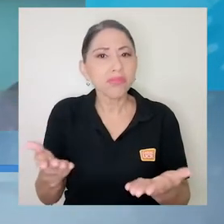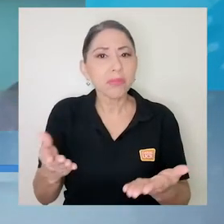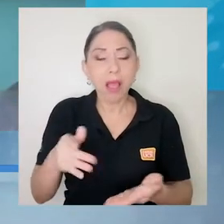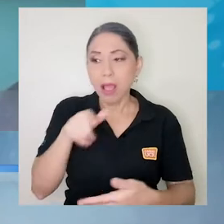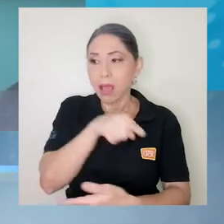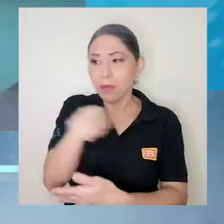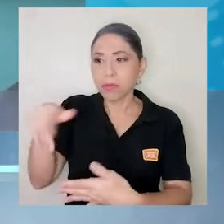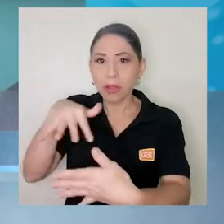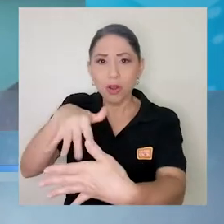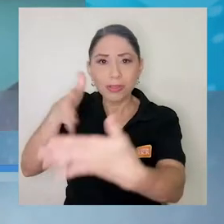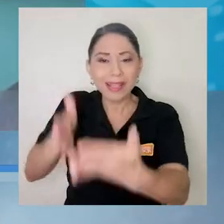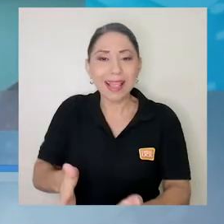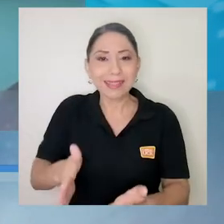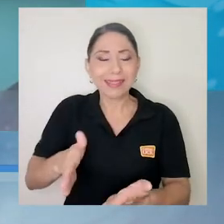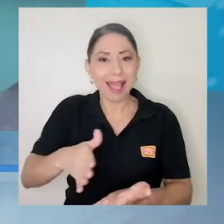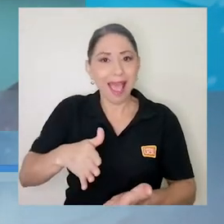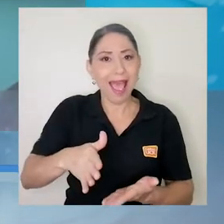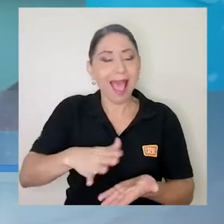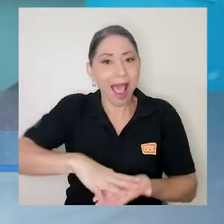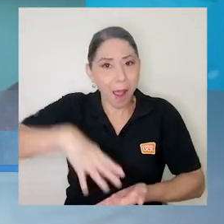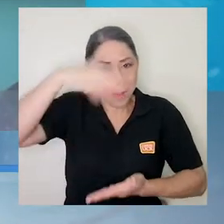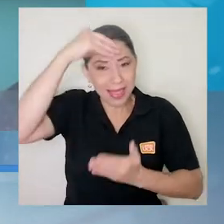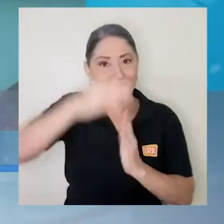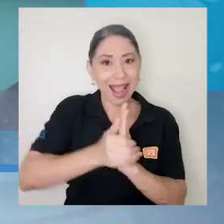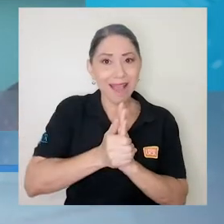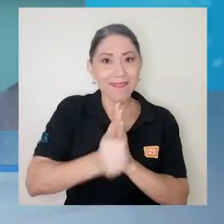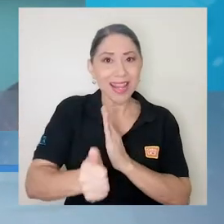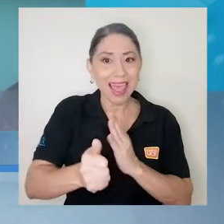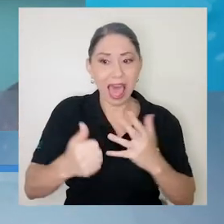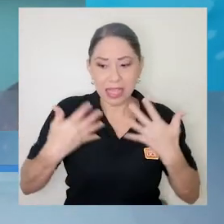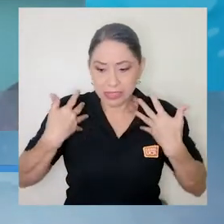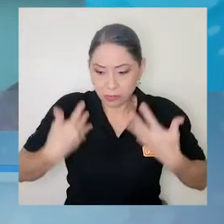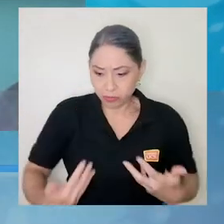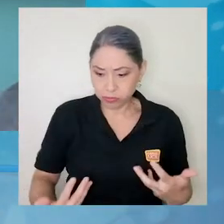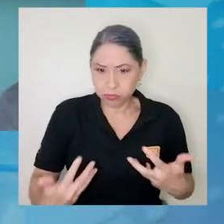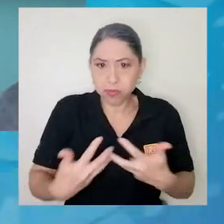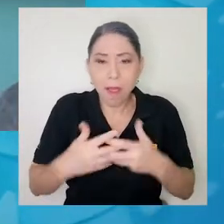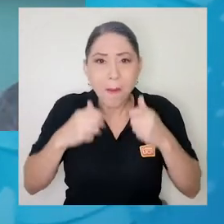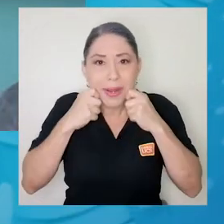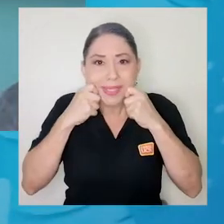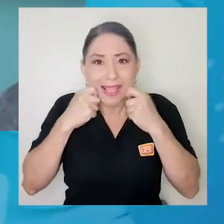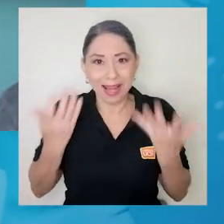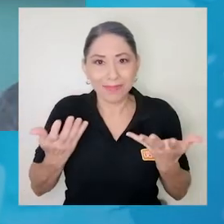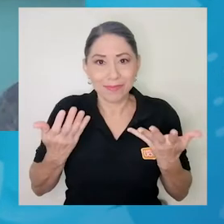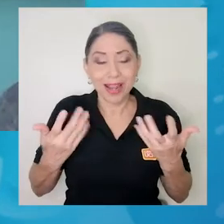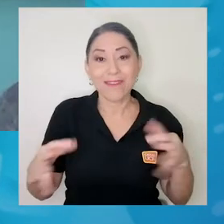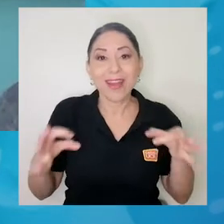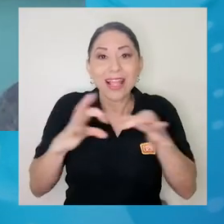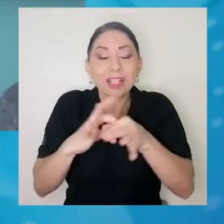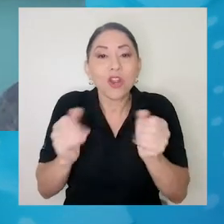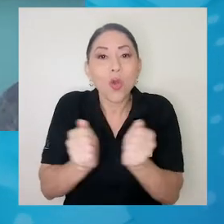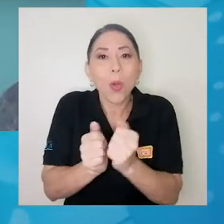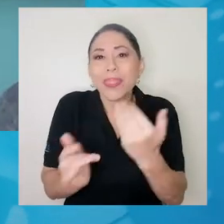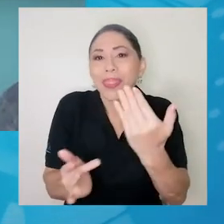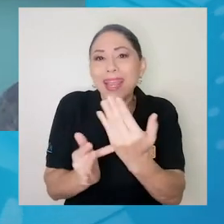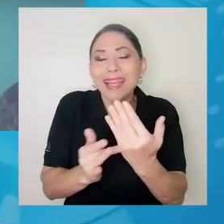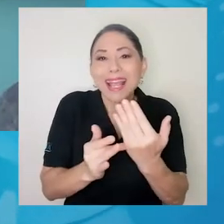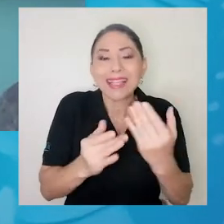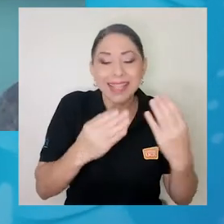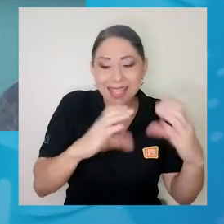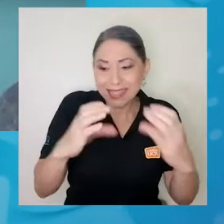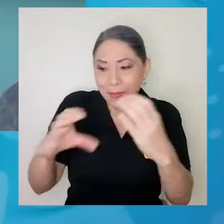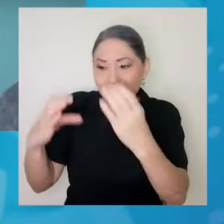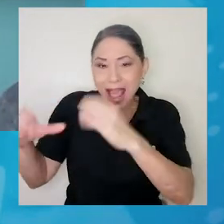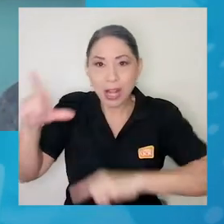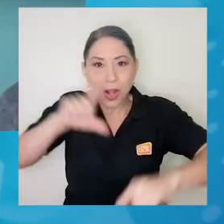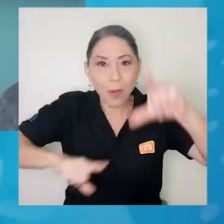aprendan habilidades motoras en el formato presencial relacionadas con las técnicas de separación básicas en un laboratorio de